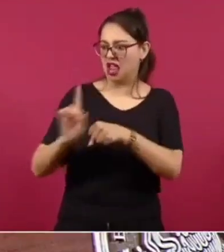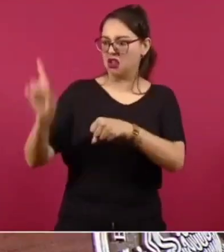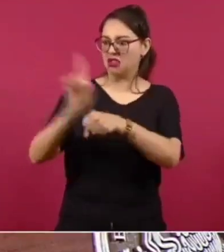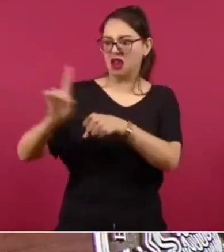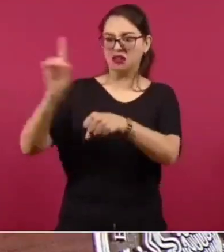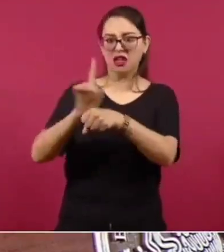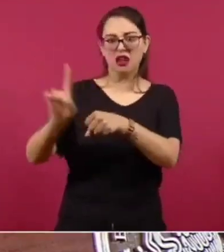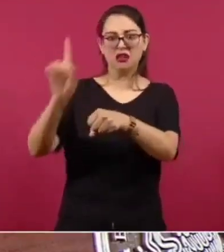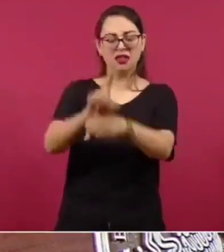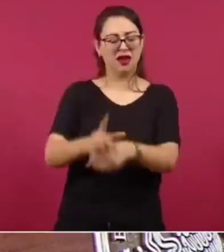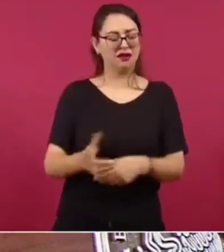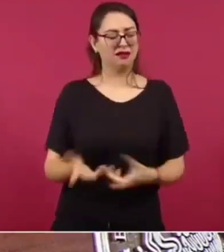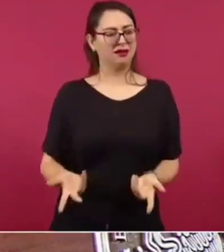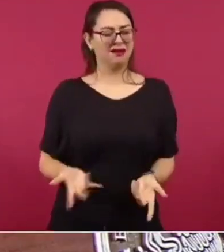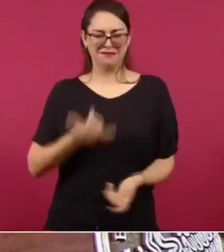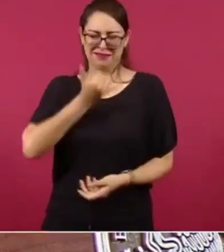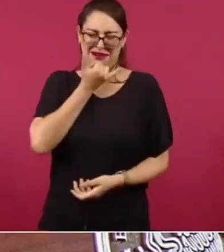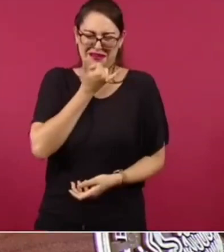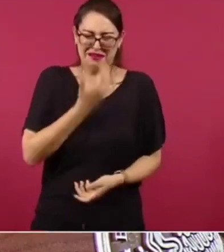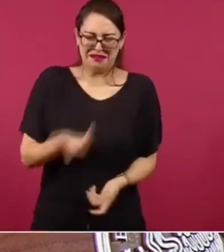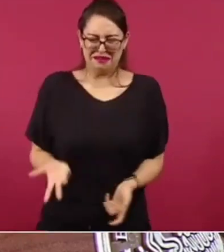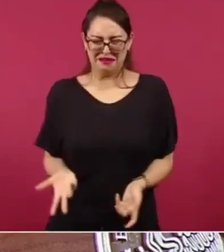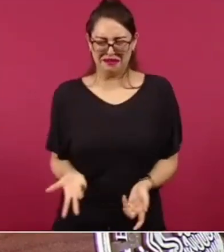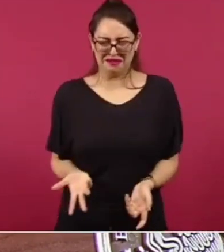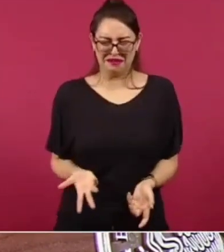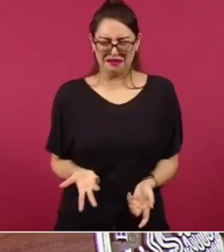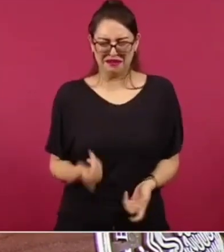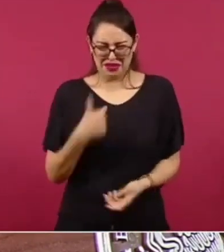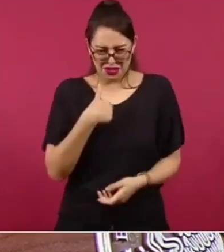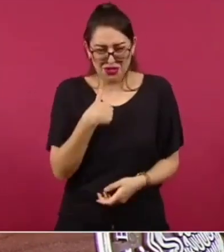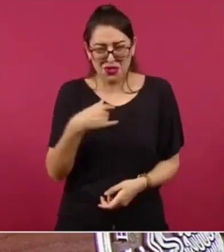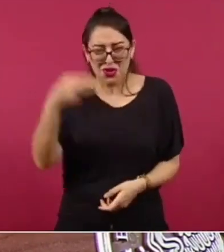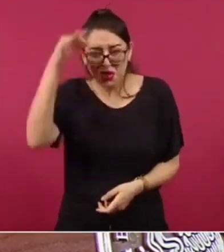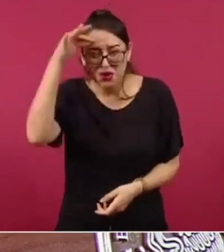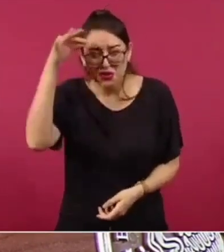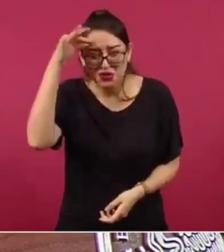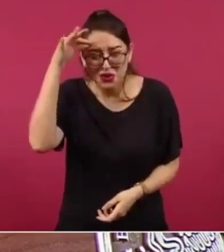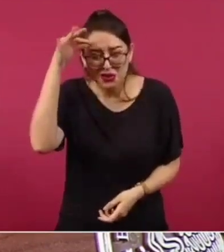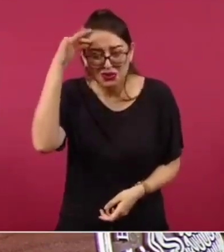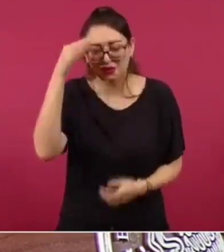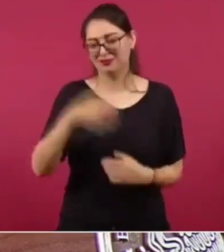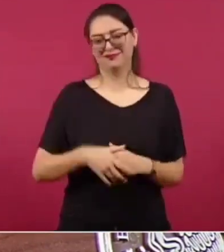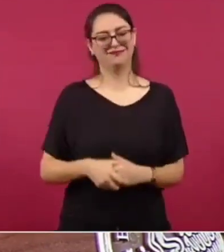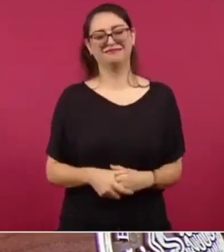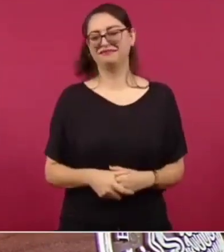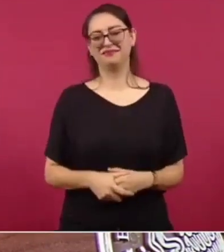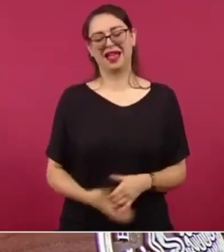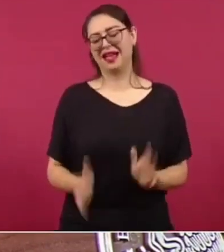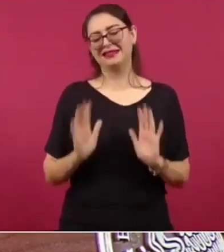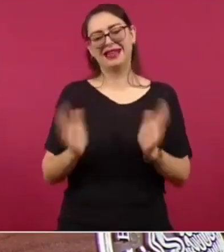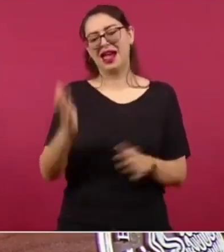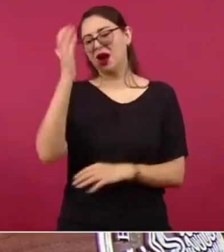Y yo no me estoy chupando el dedo, ya llevo mucho tiempo en esto.